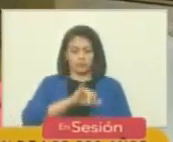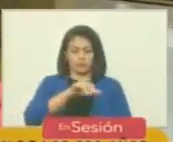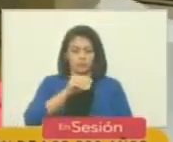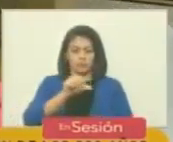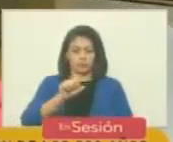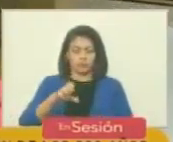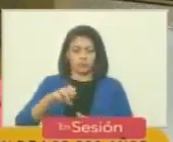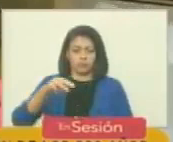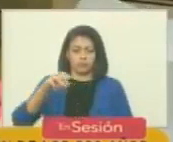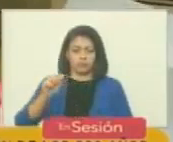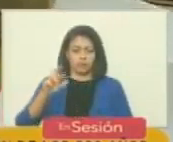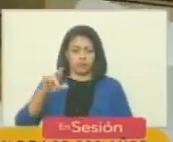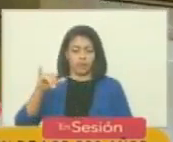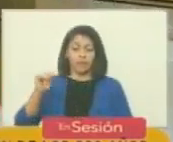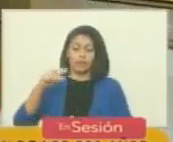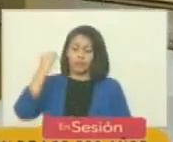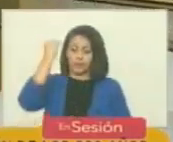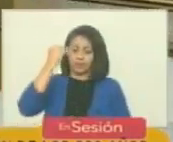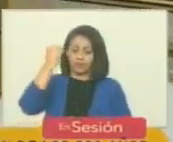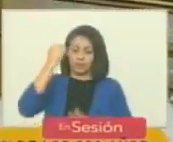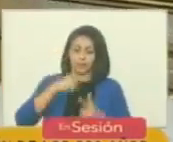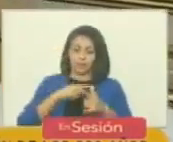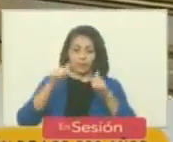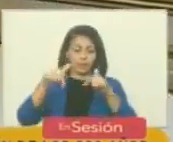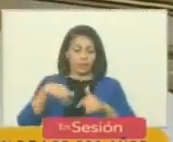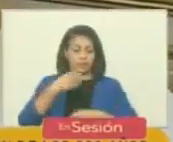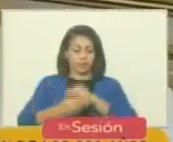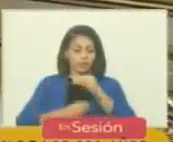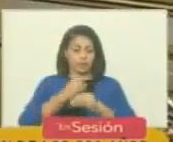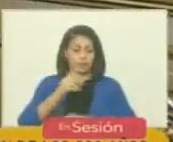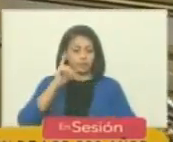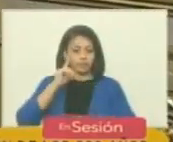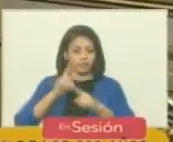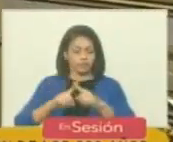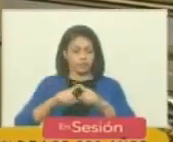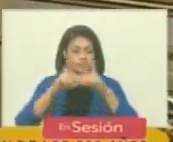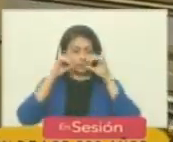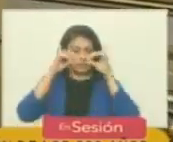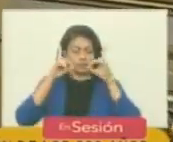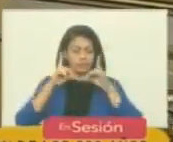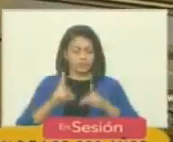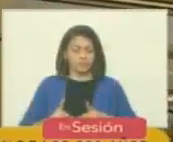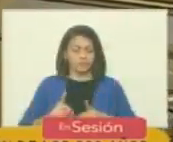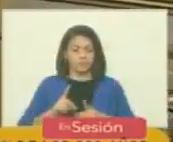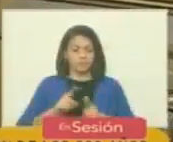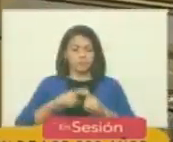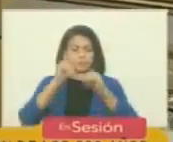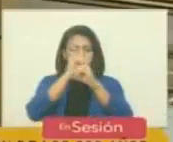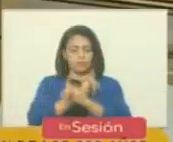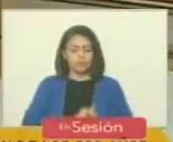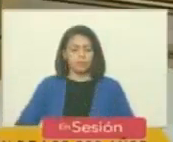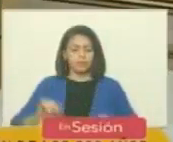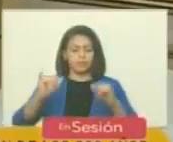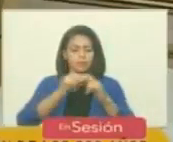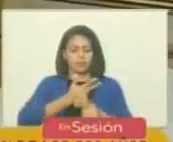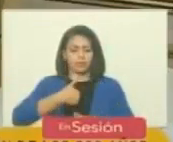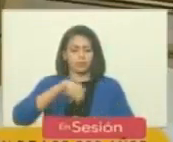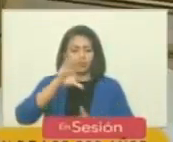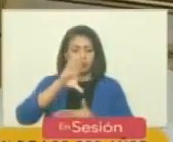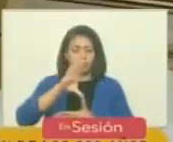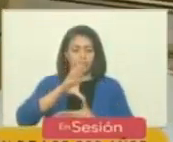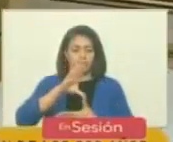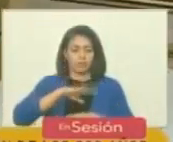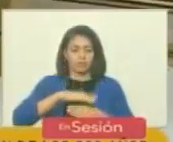San Martín considerando que este hecho determinante para el ciclo independentista de nuestra América